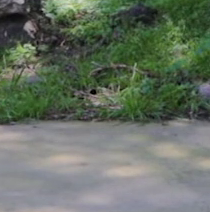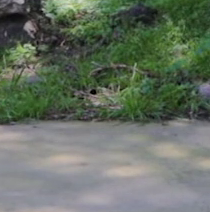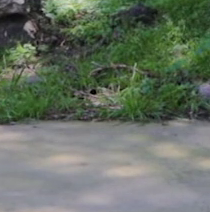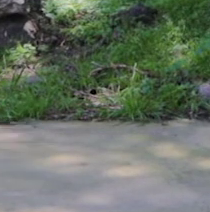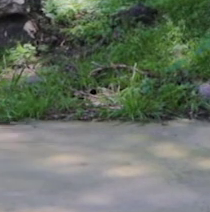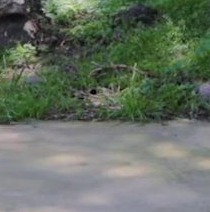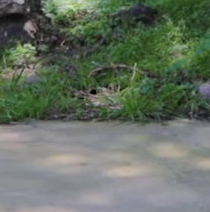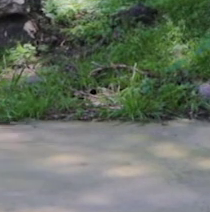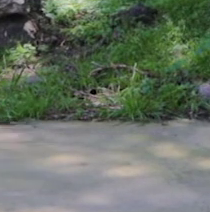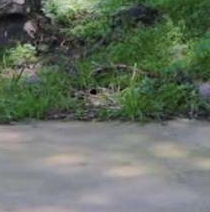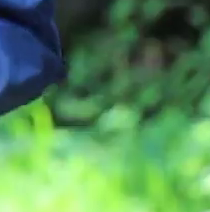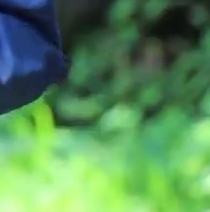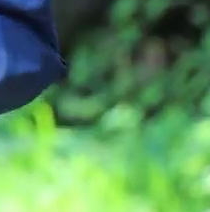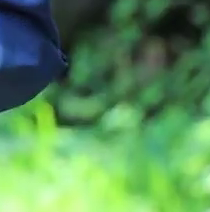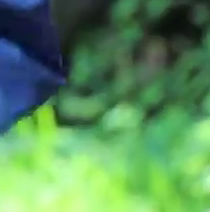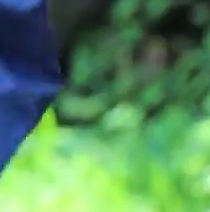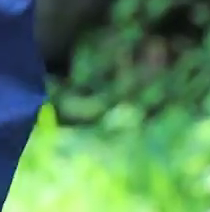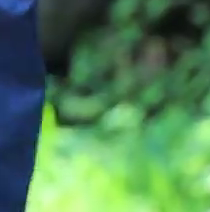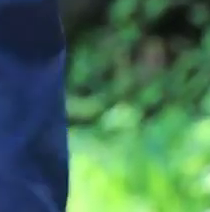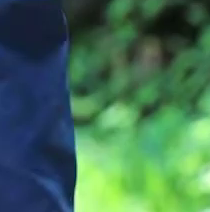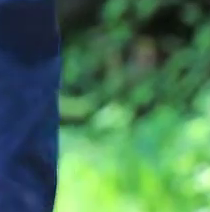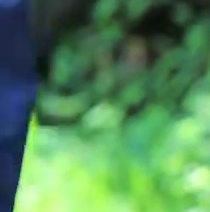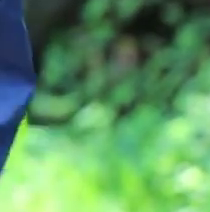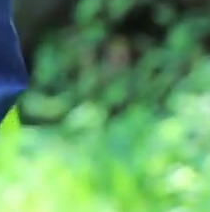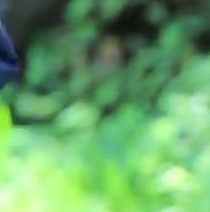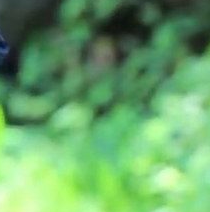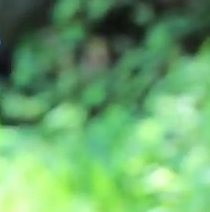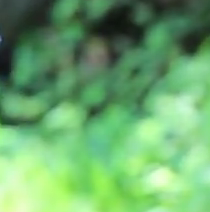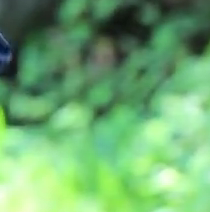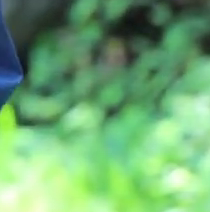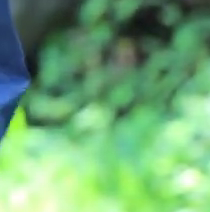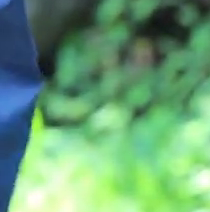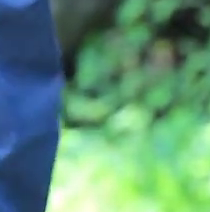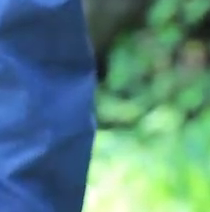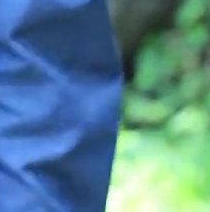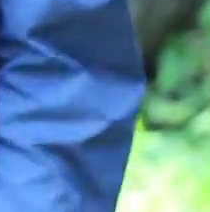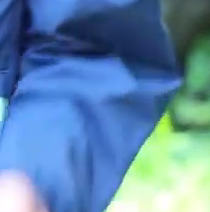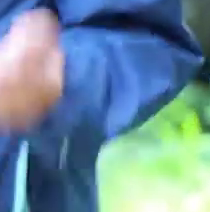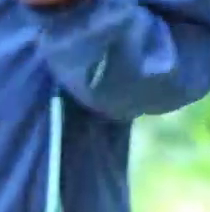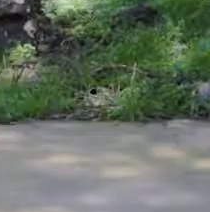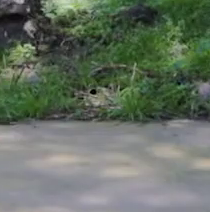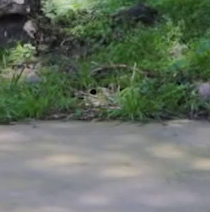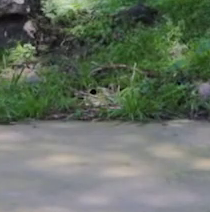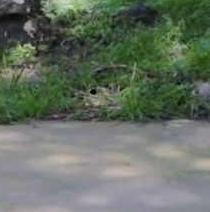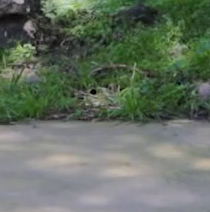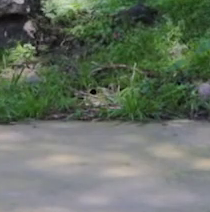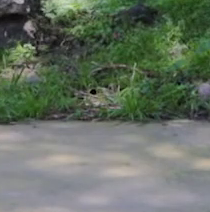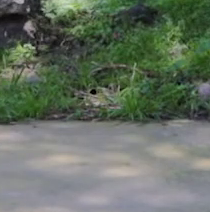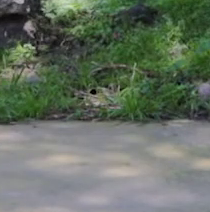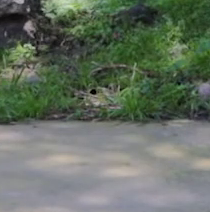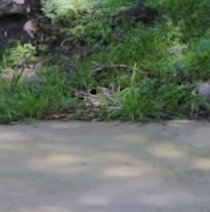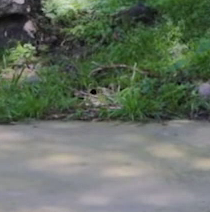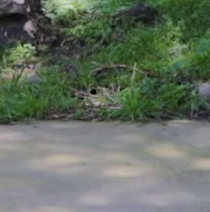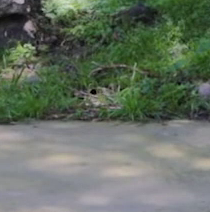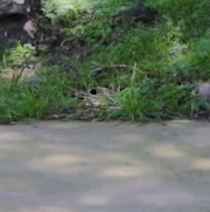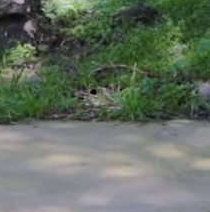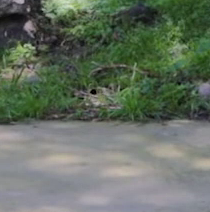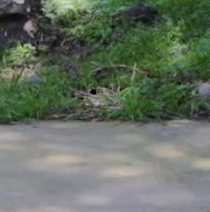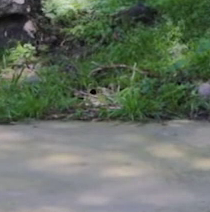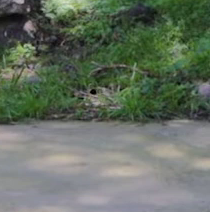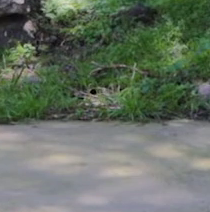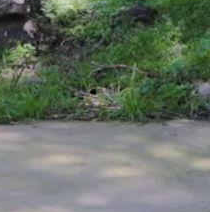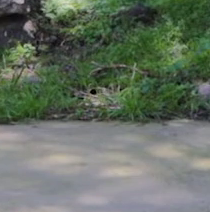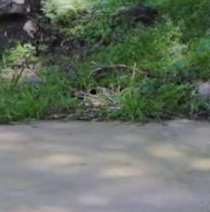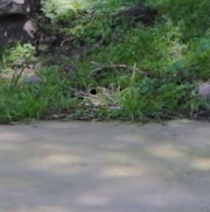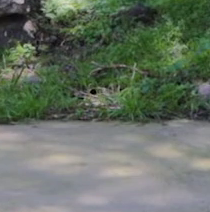Jair, exacto. Así, perfecto. Otra más, una vez más. Con fuerza, que se